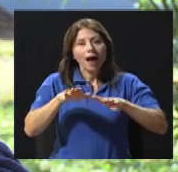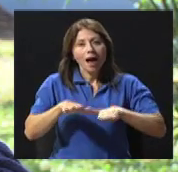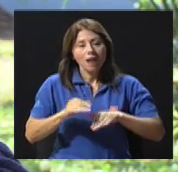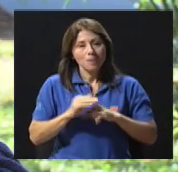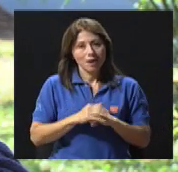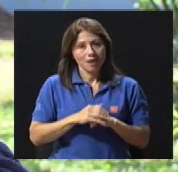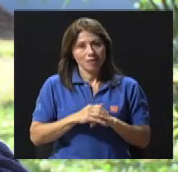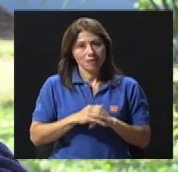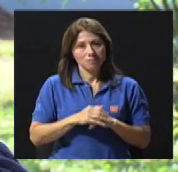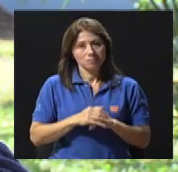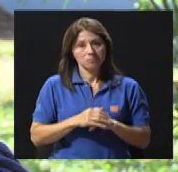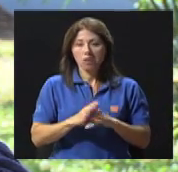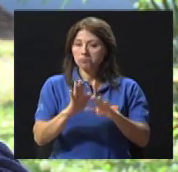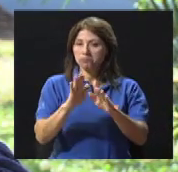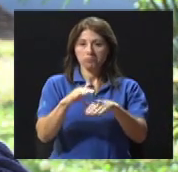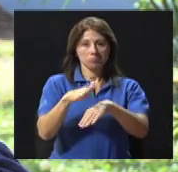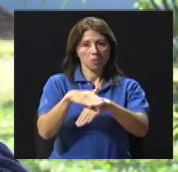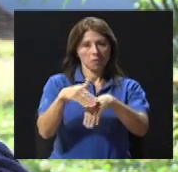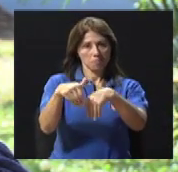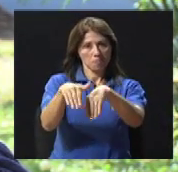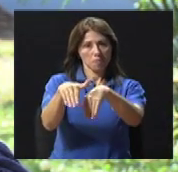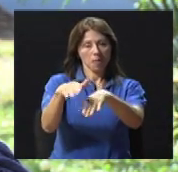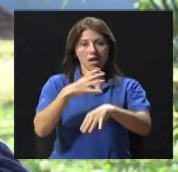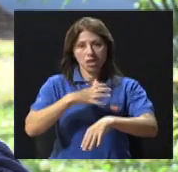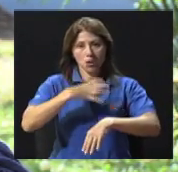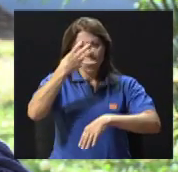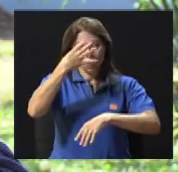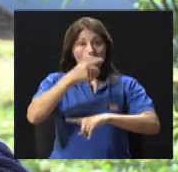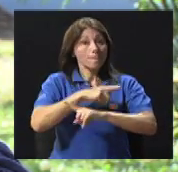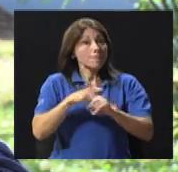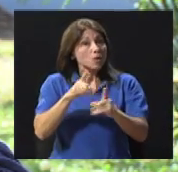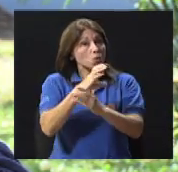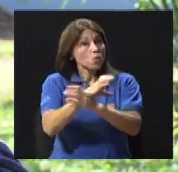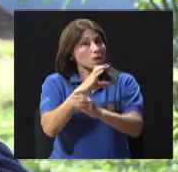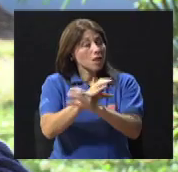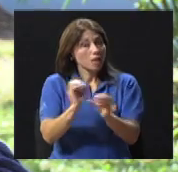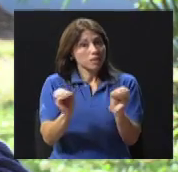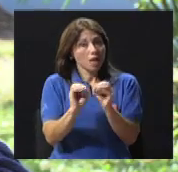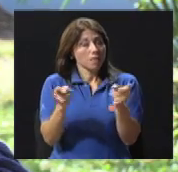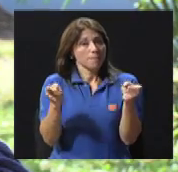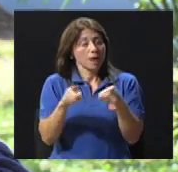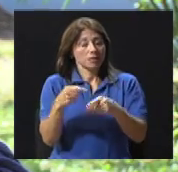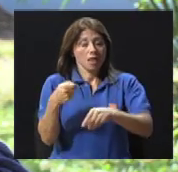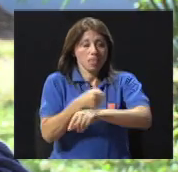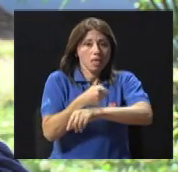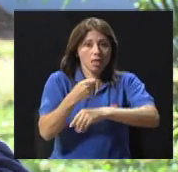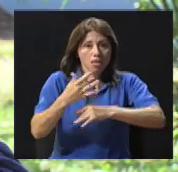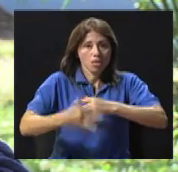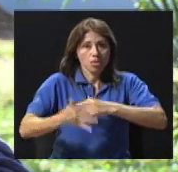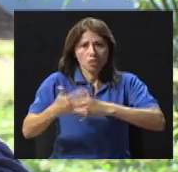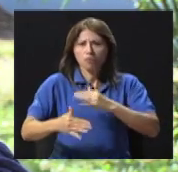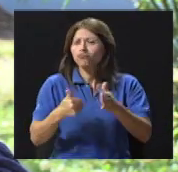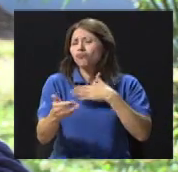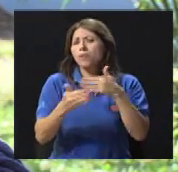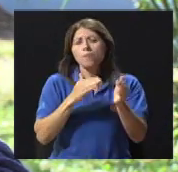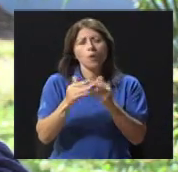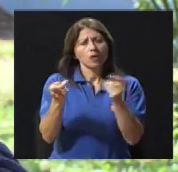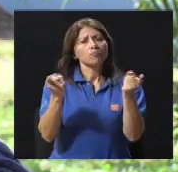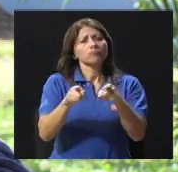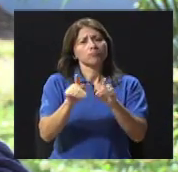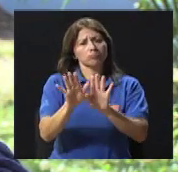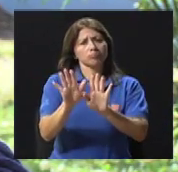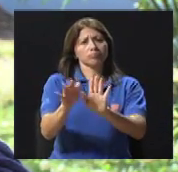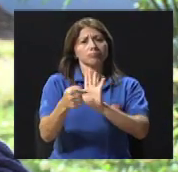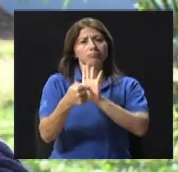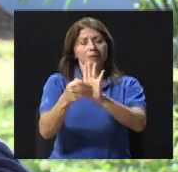estrenando su enojo. Mientras no se lesione, dale esa oportunidad de que exprese su enojo, pero no esté expresándolo